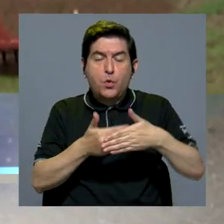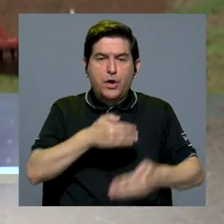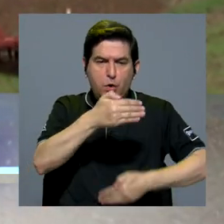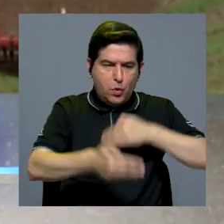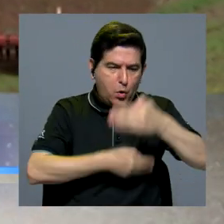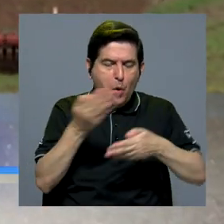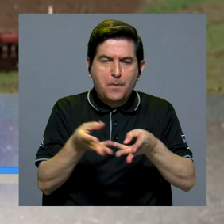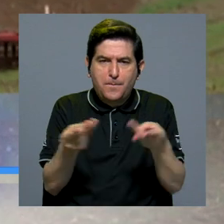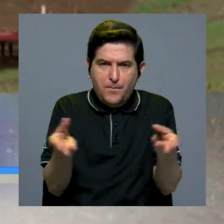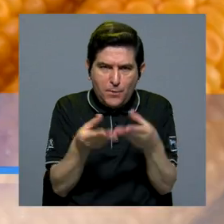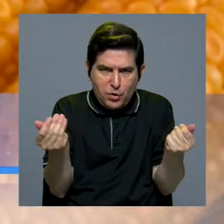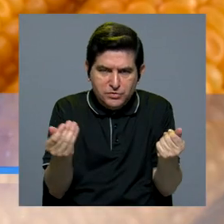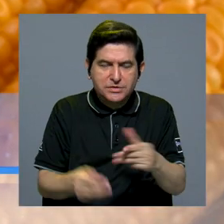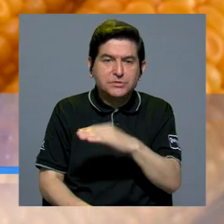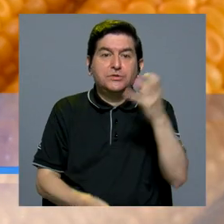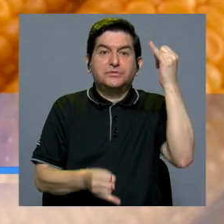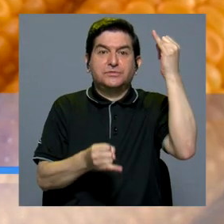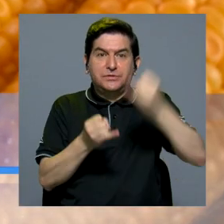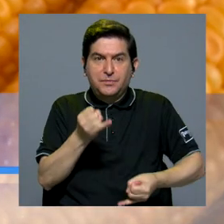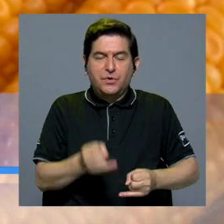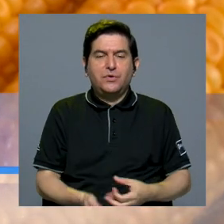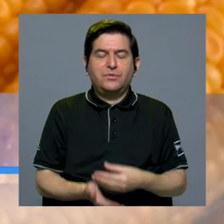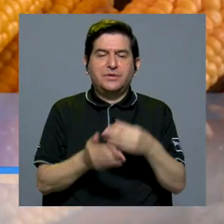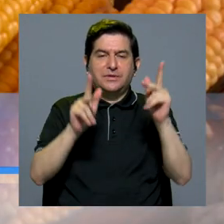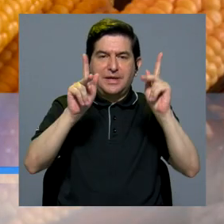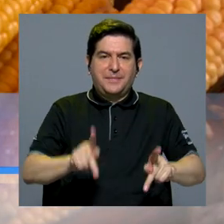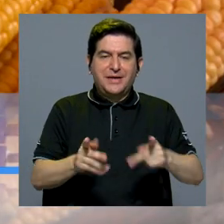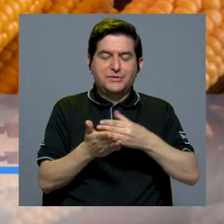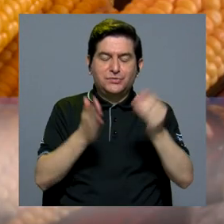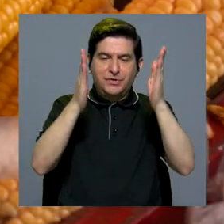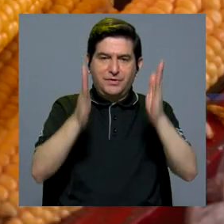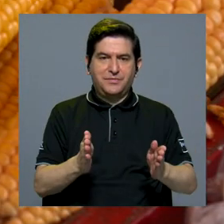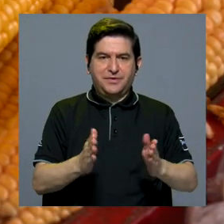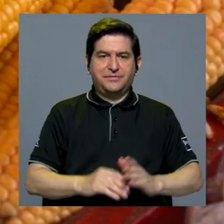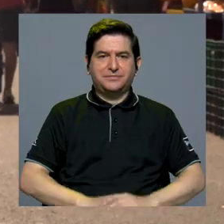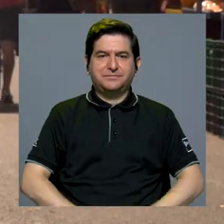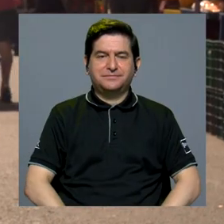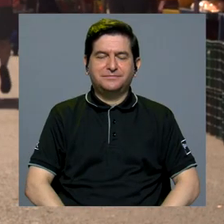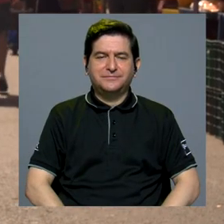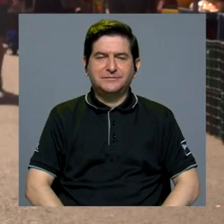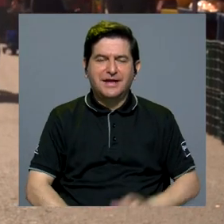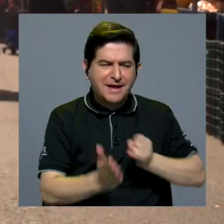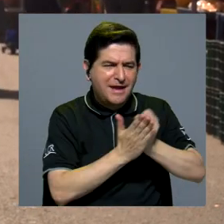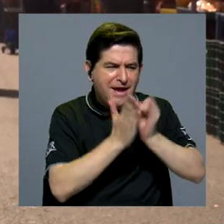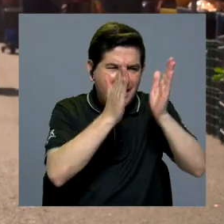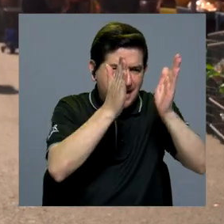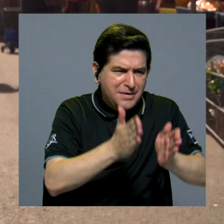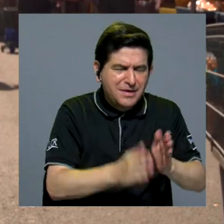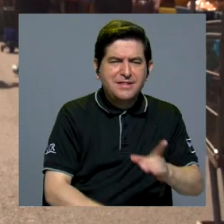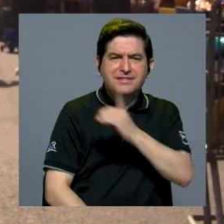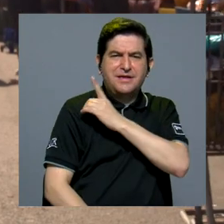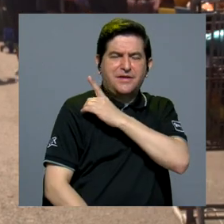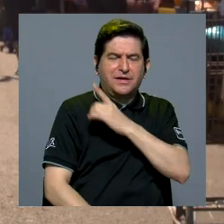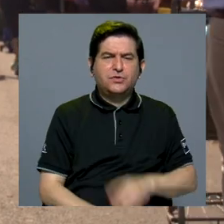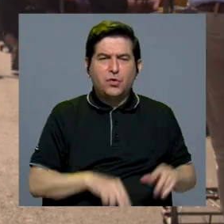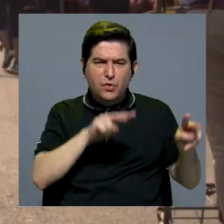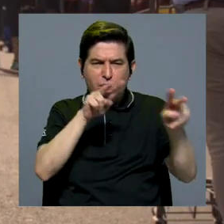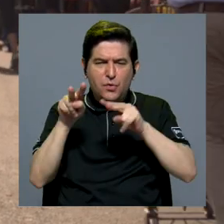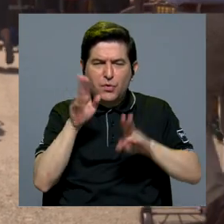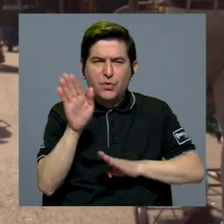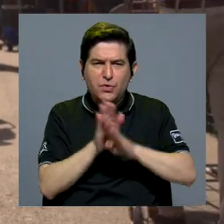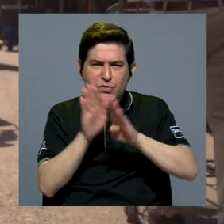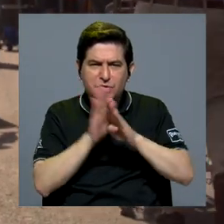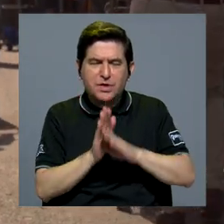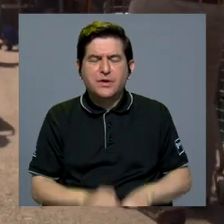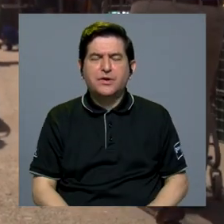procesos de producción y finalmente a las personas consumidoras. El investigador y director del Observatorio del